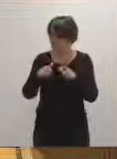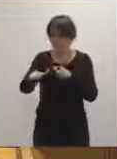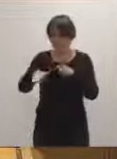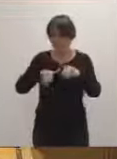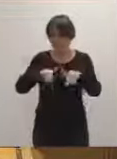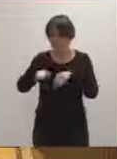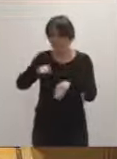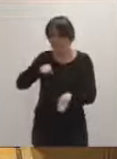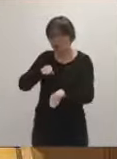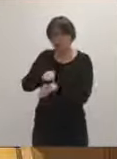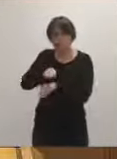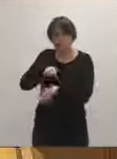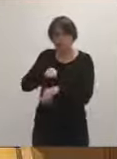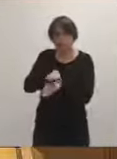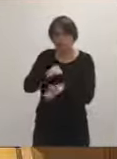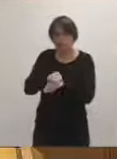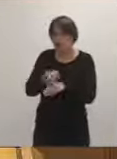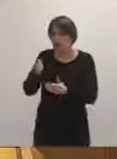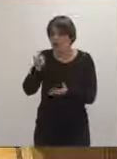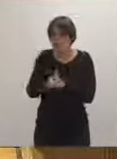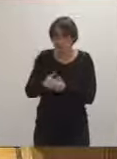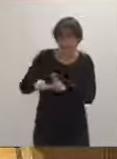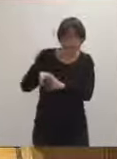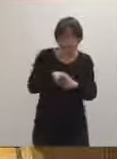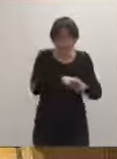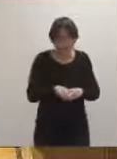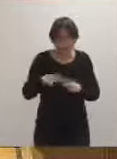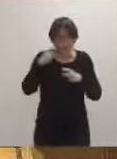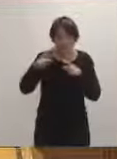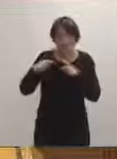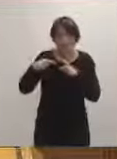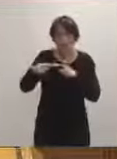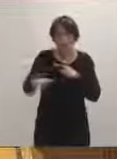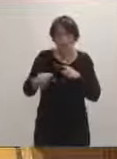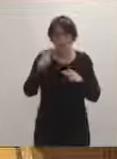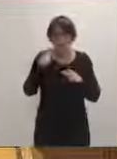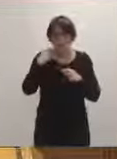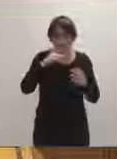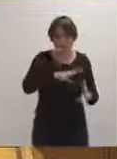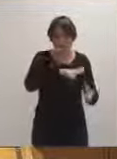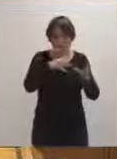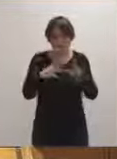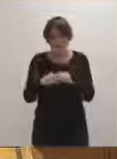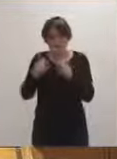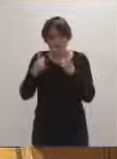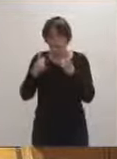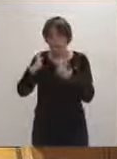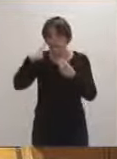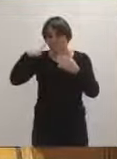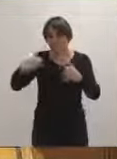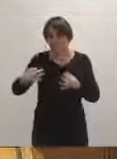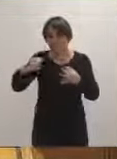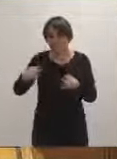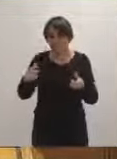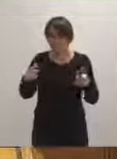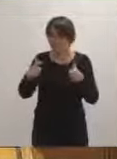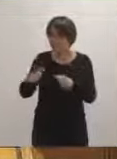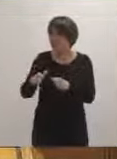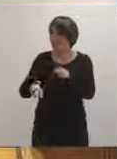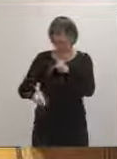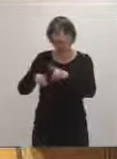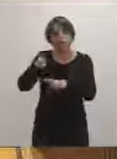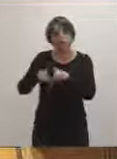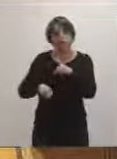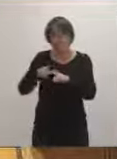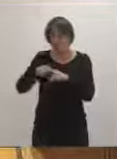y al mismo tiempo revisando el alcance y efecto de las mismas, adaptándolas a las necesidades reales del sector en función del